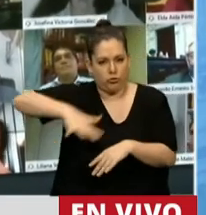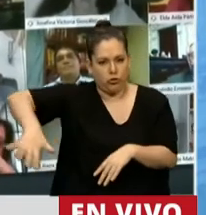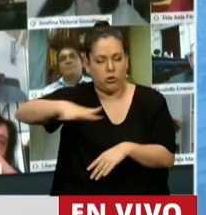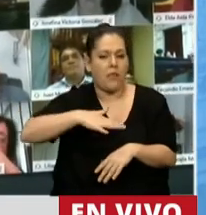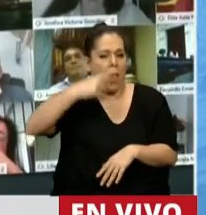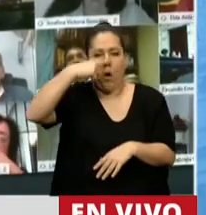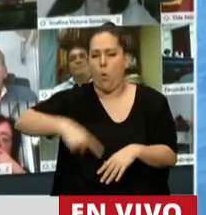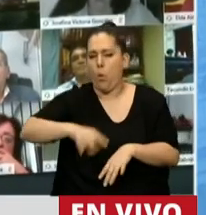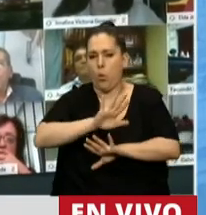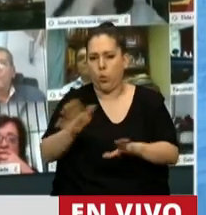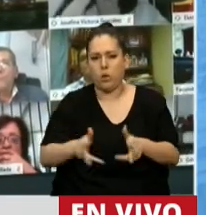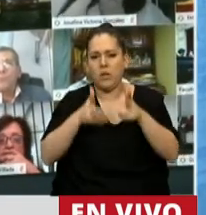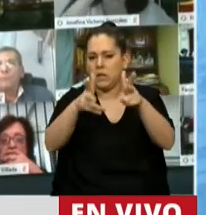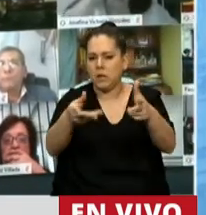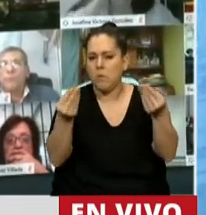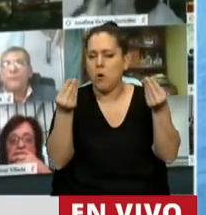y porque se me termina el tiempo,